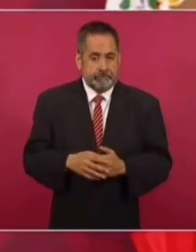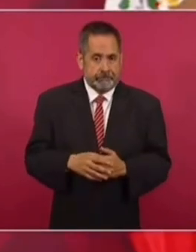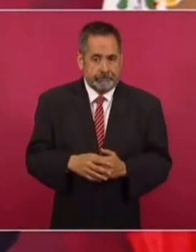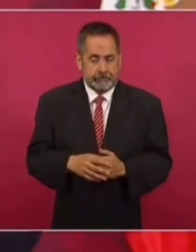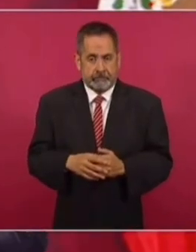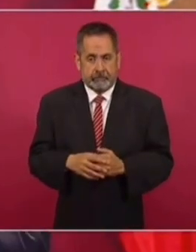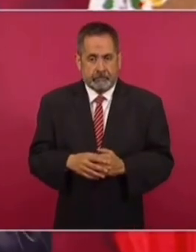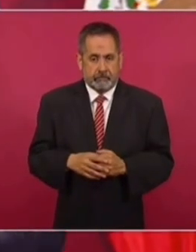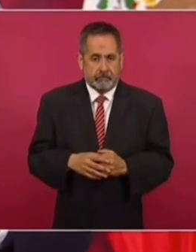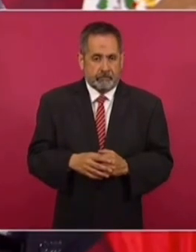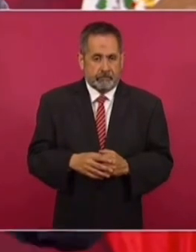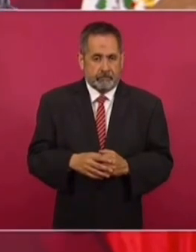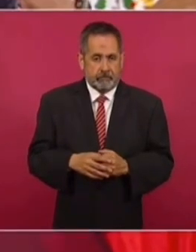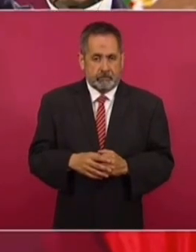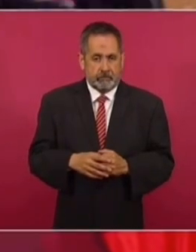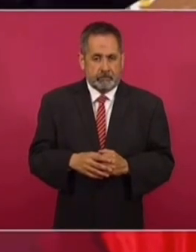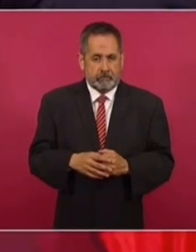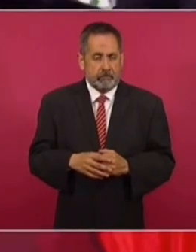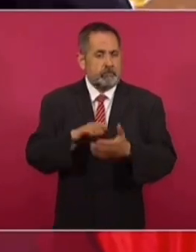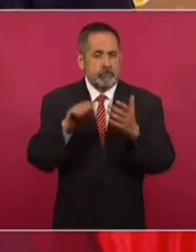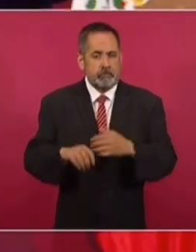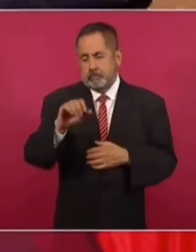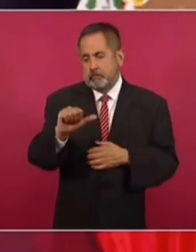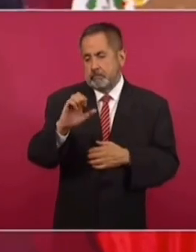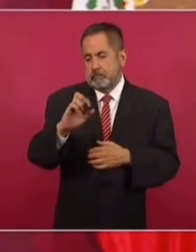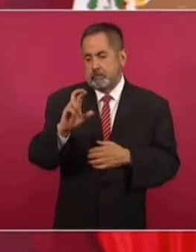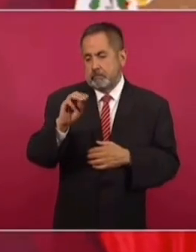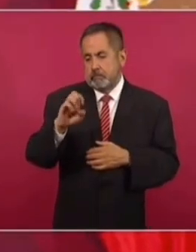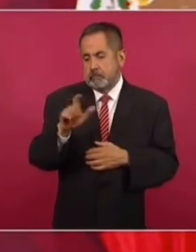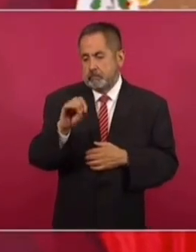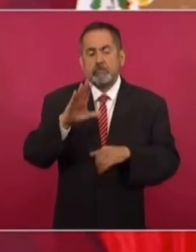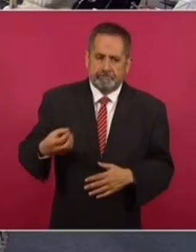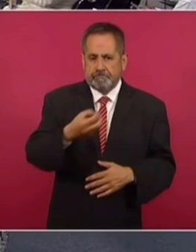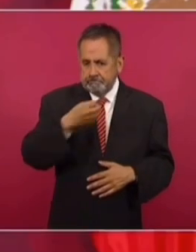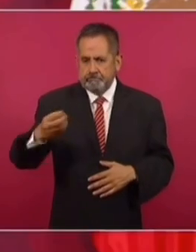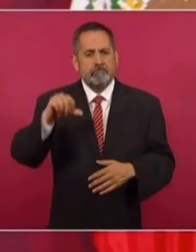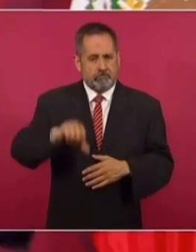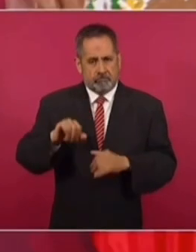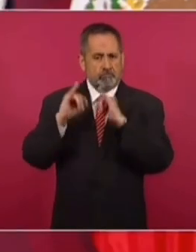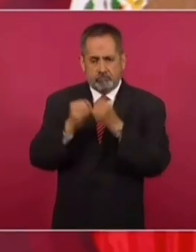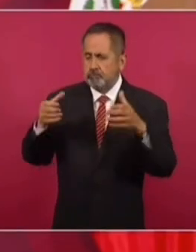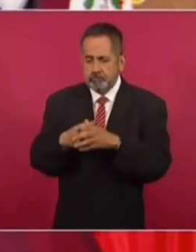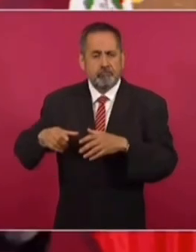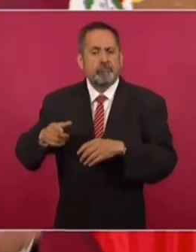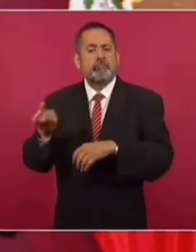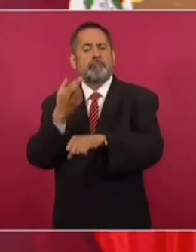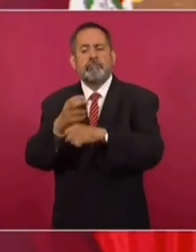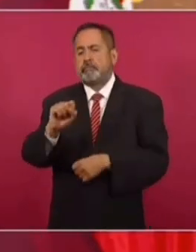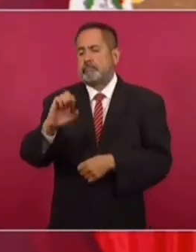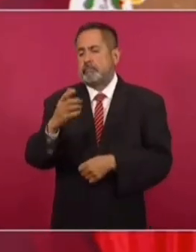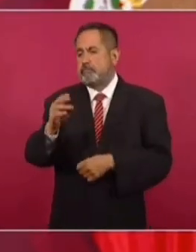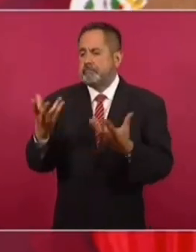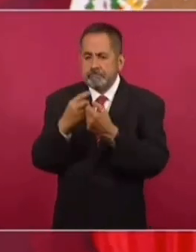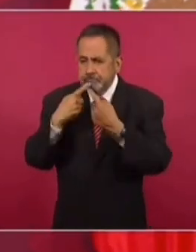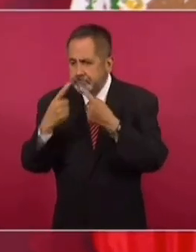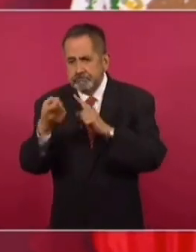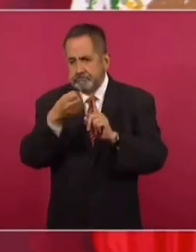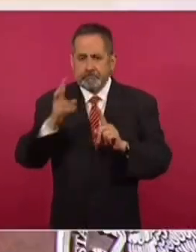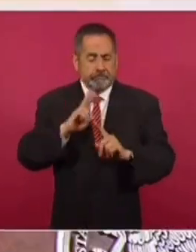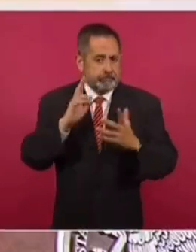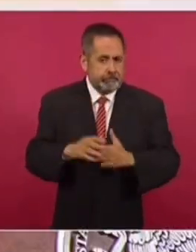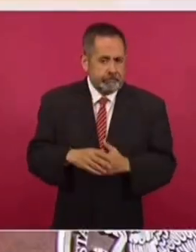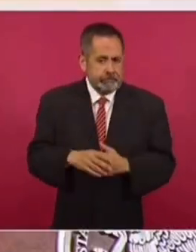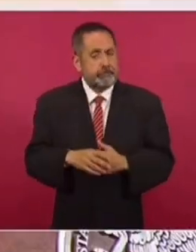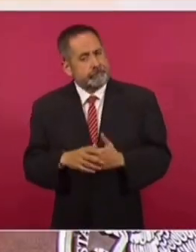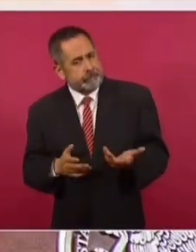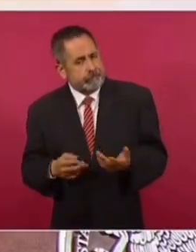Pues que Aeroméxico ya tenga más vuelos. Hoy va a haber una reunión en gobernación con este propósito. Y la